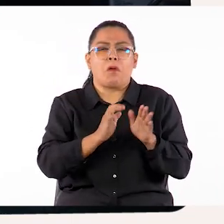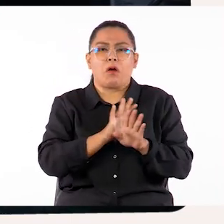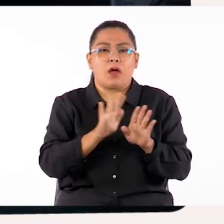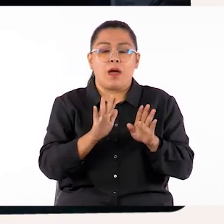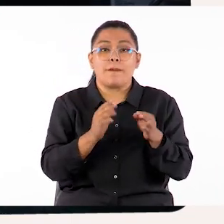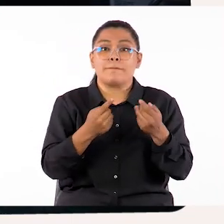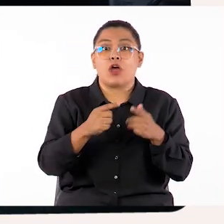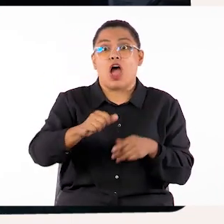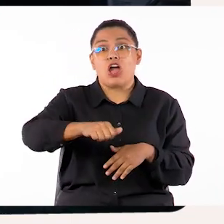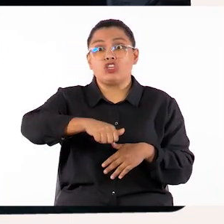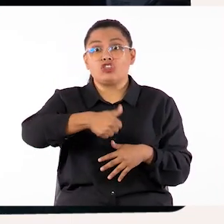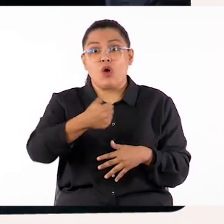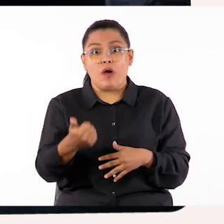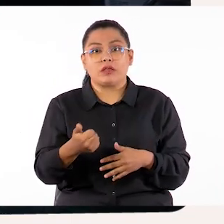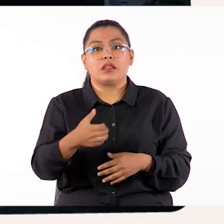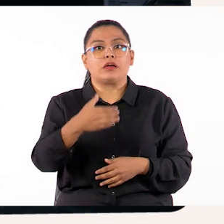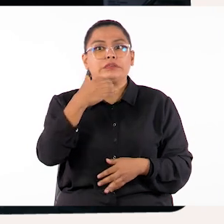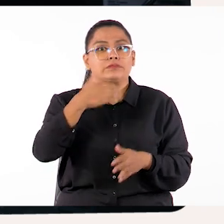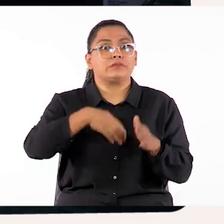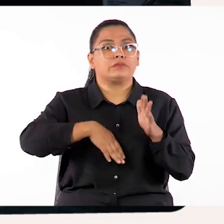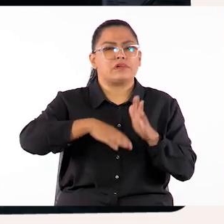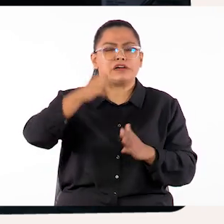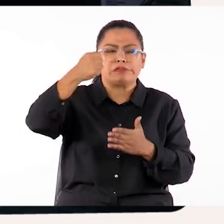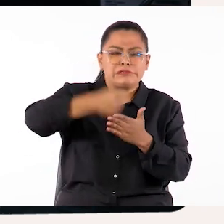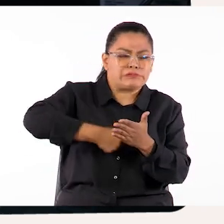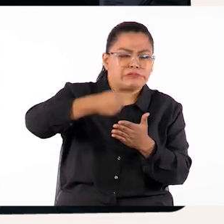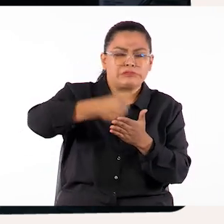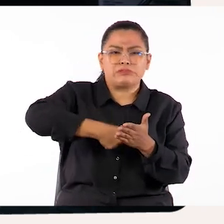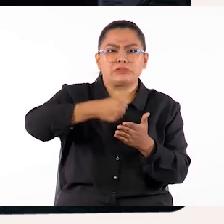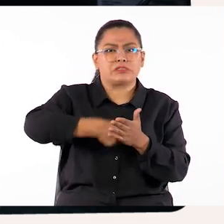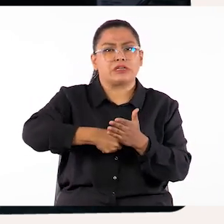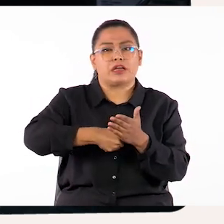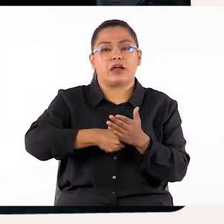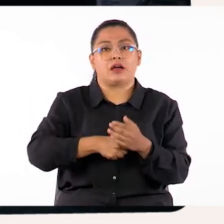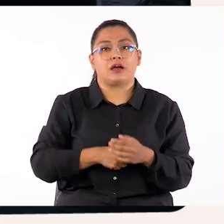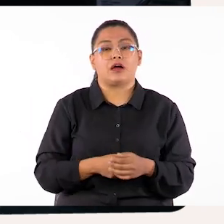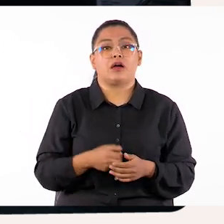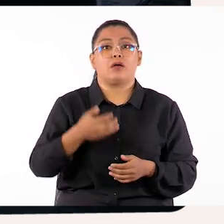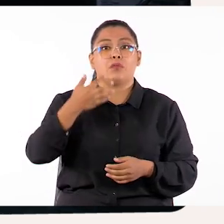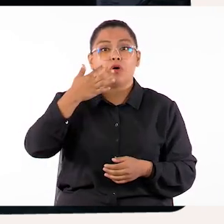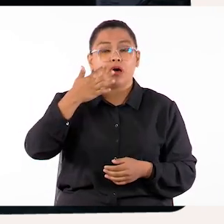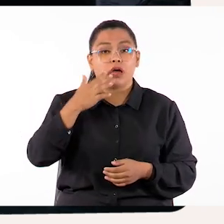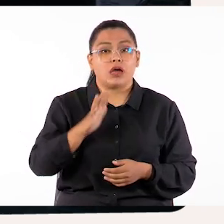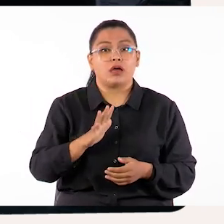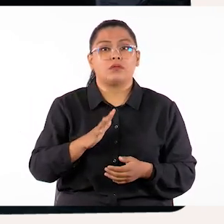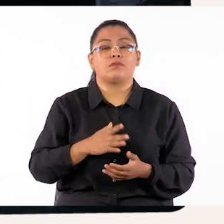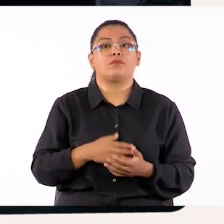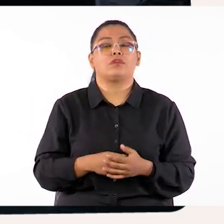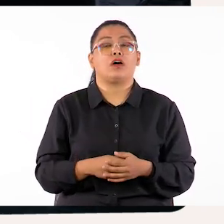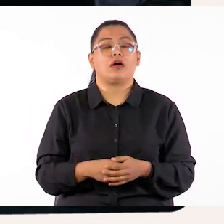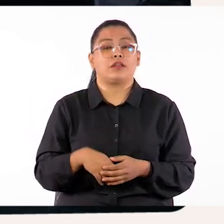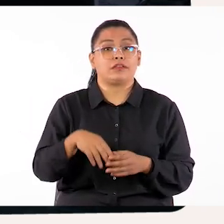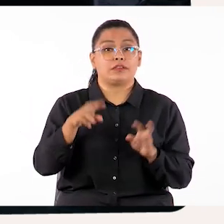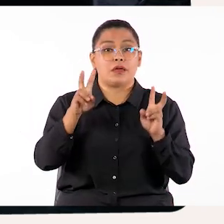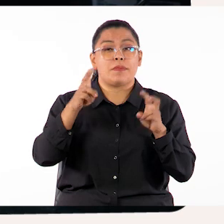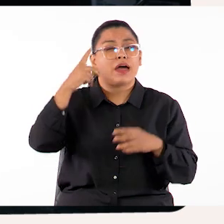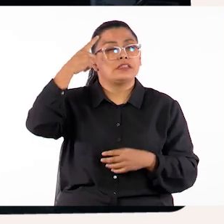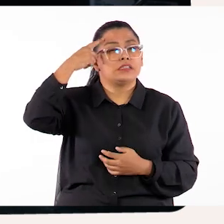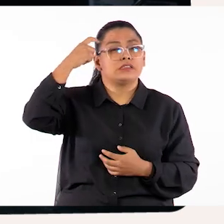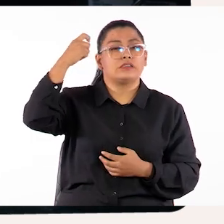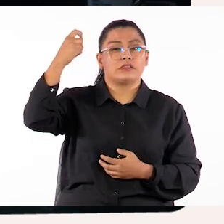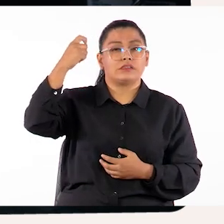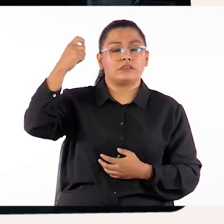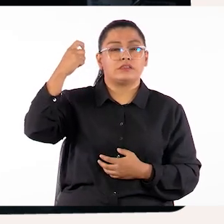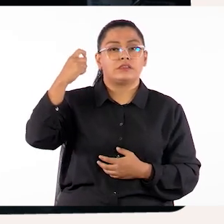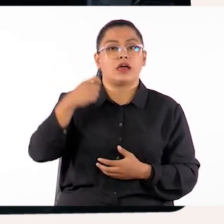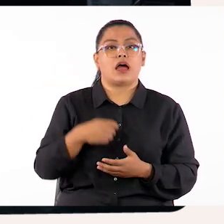actividades que son más complejas, especialmente aquellas que comprometen lo intelectual. Estas merecen